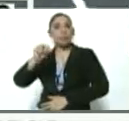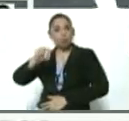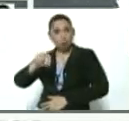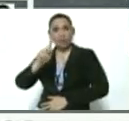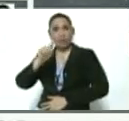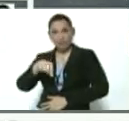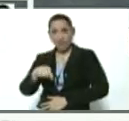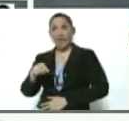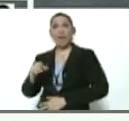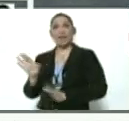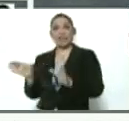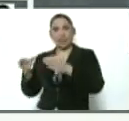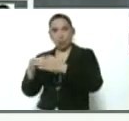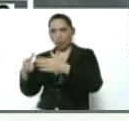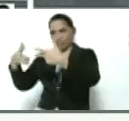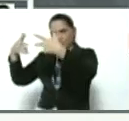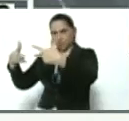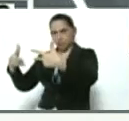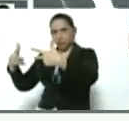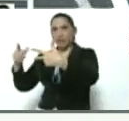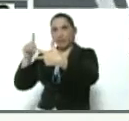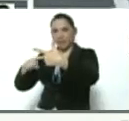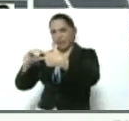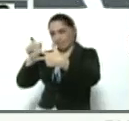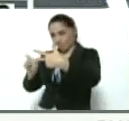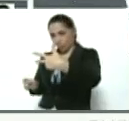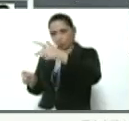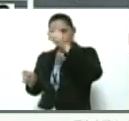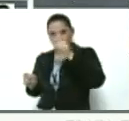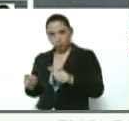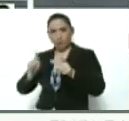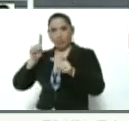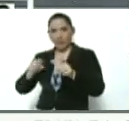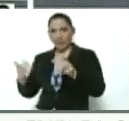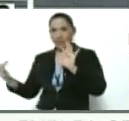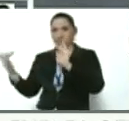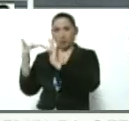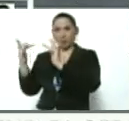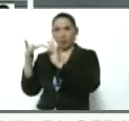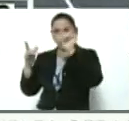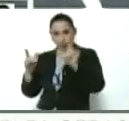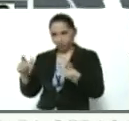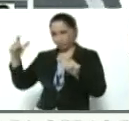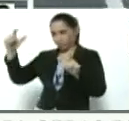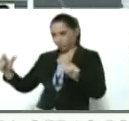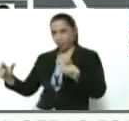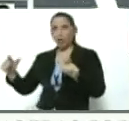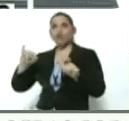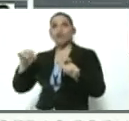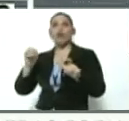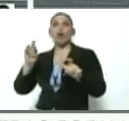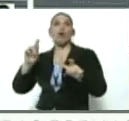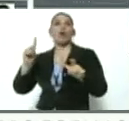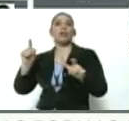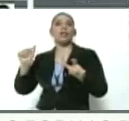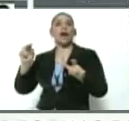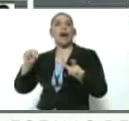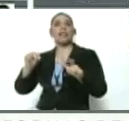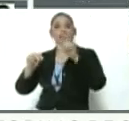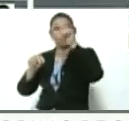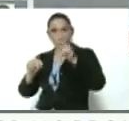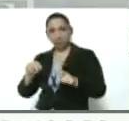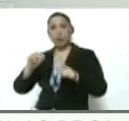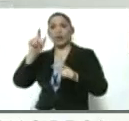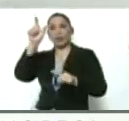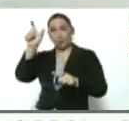es quien funge de enlace entre Guaidó y Jordan Woodrow. Y había un abogado que fungió como